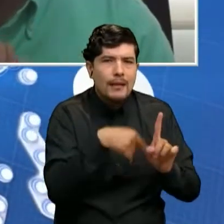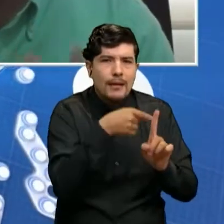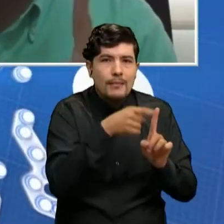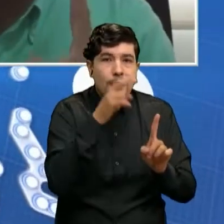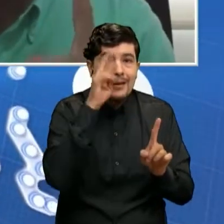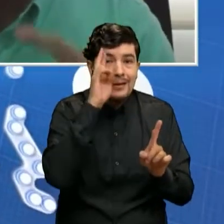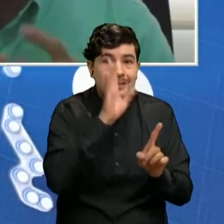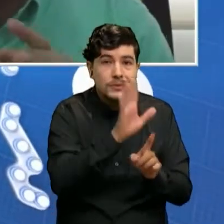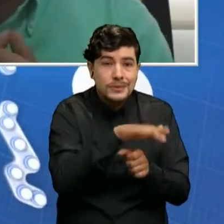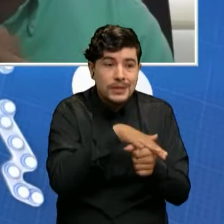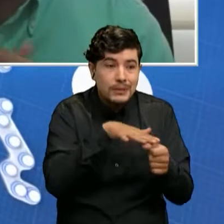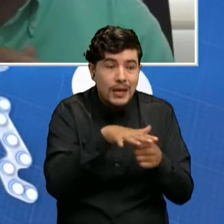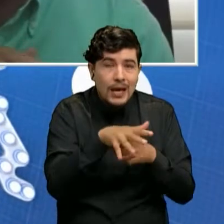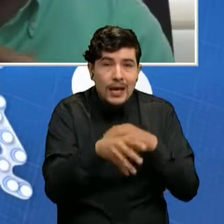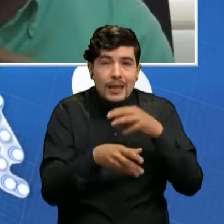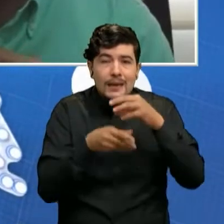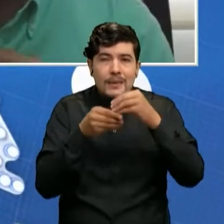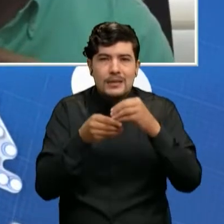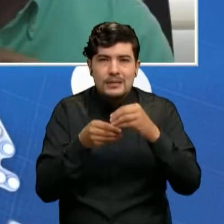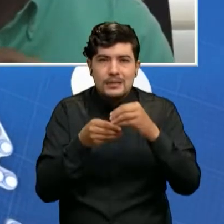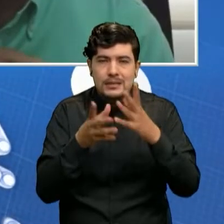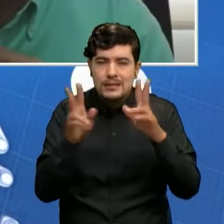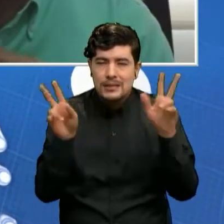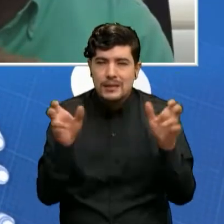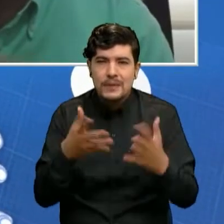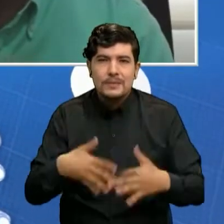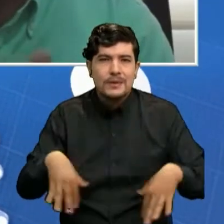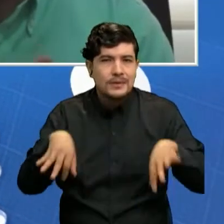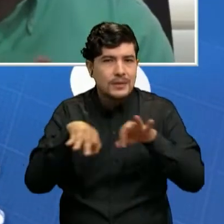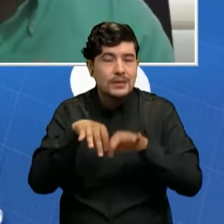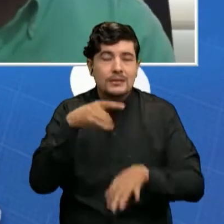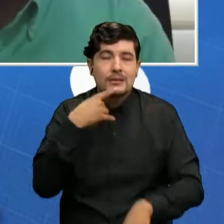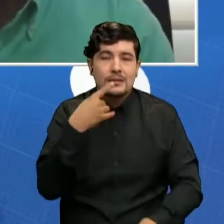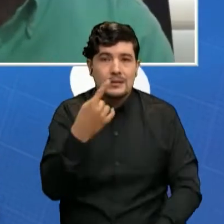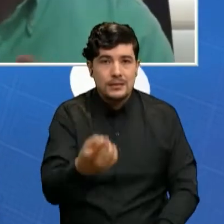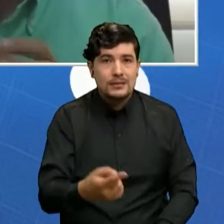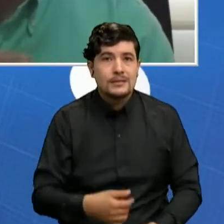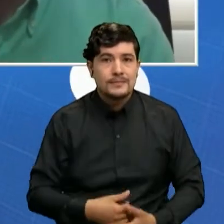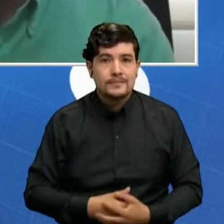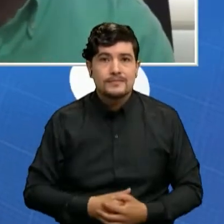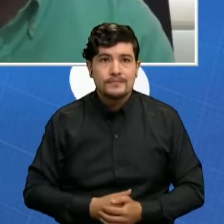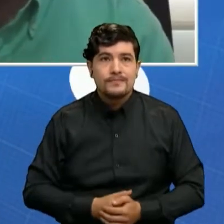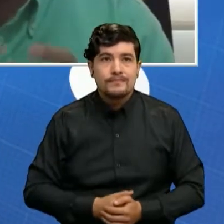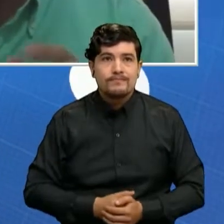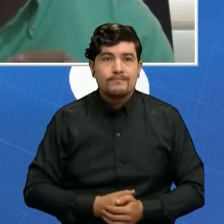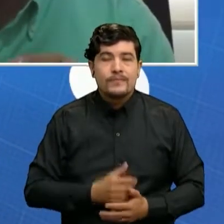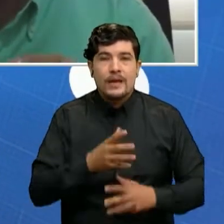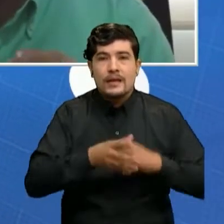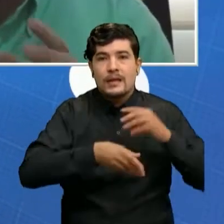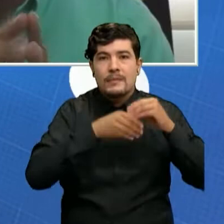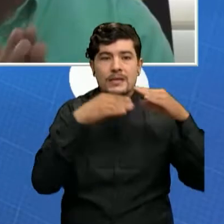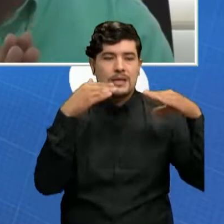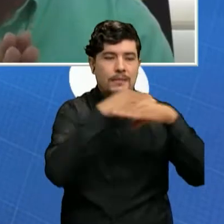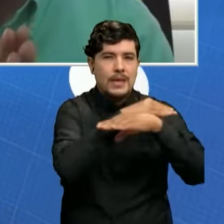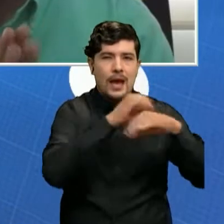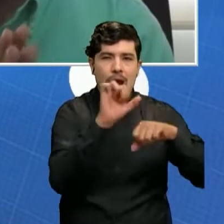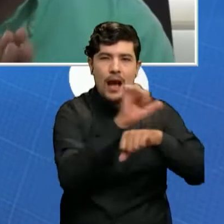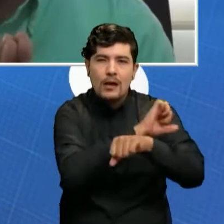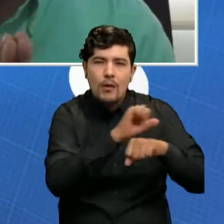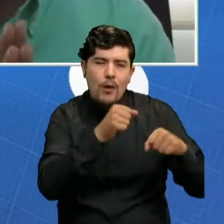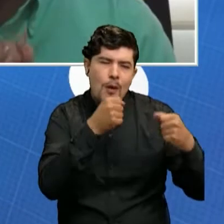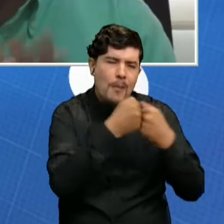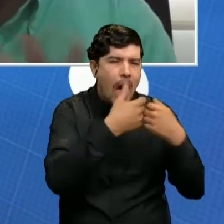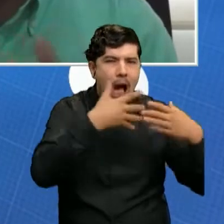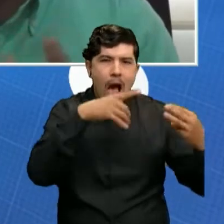toda esa situación sumado, hay algo muy importante que hay que decirlo también, a la alta accidentalidad vial. Son más de 539